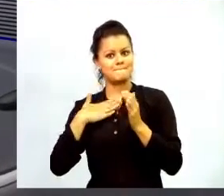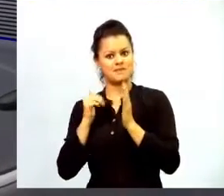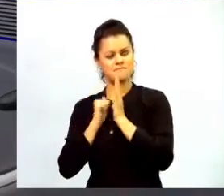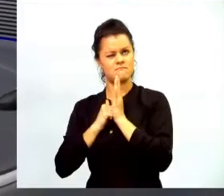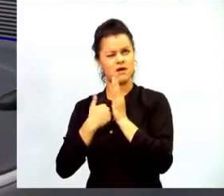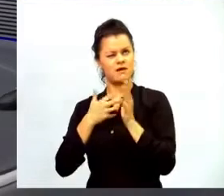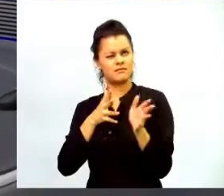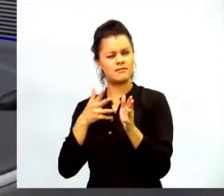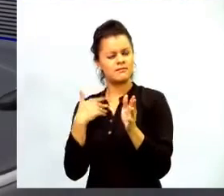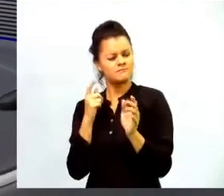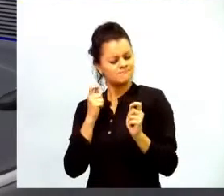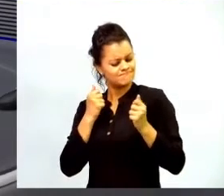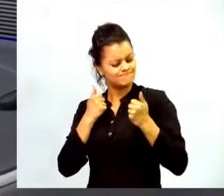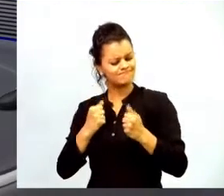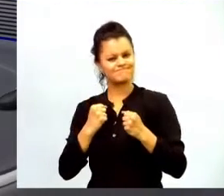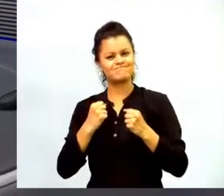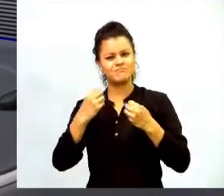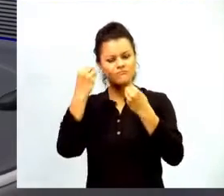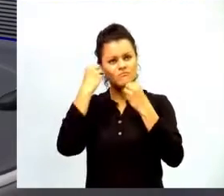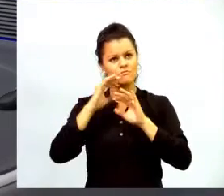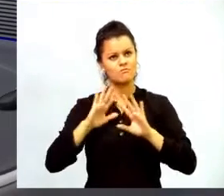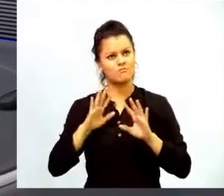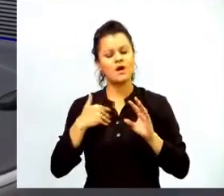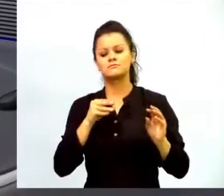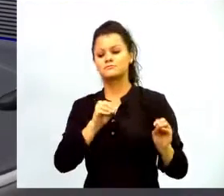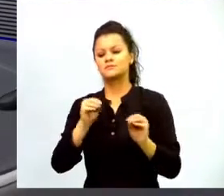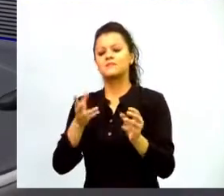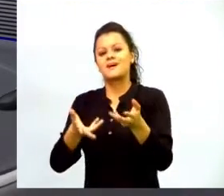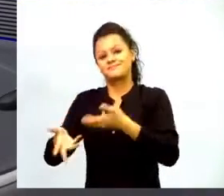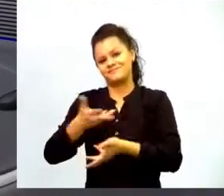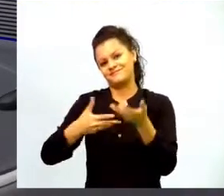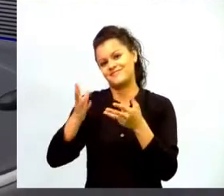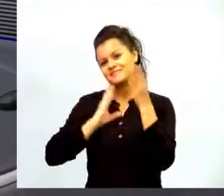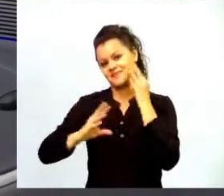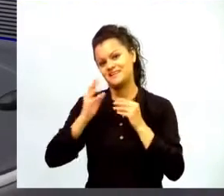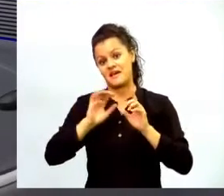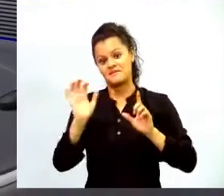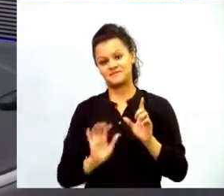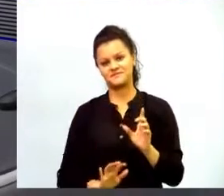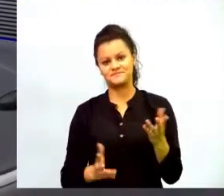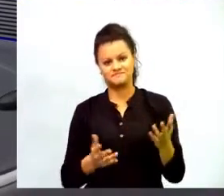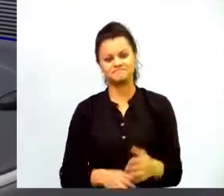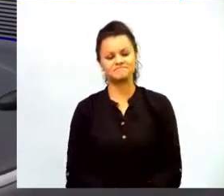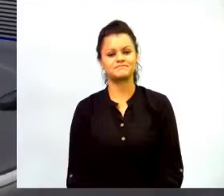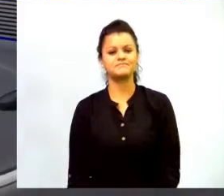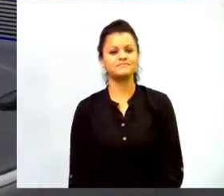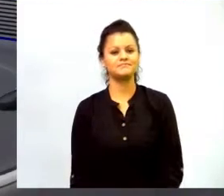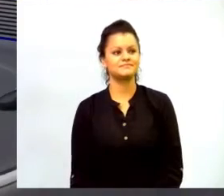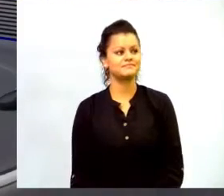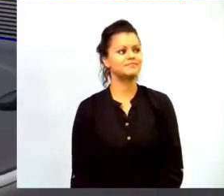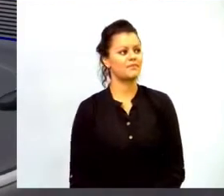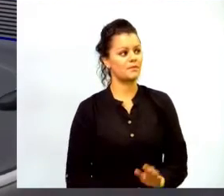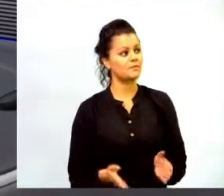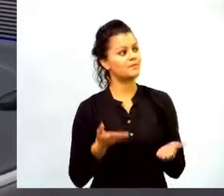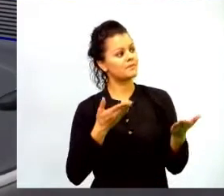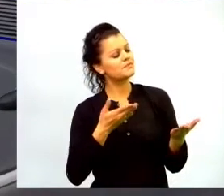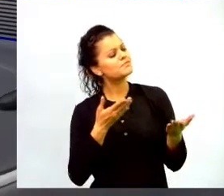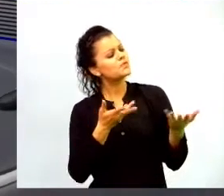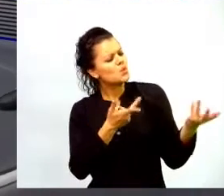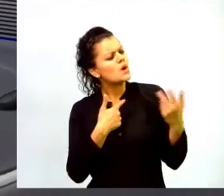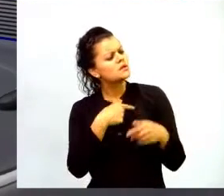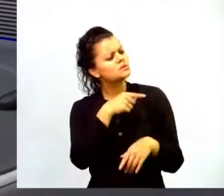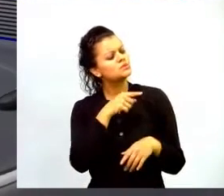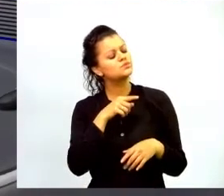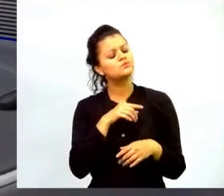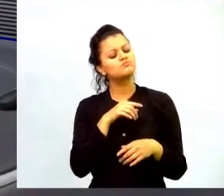y a sistematizarlas muchas gracias y bueno Juan Manuel cuéntanos tu experiencia con los maestros y que quieres juntarnos bueno